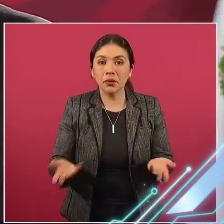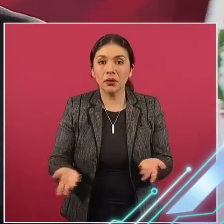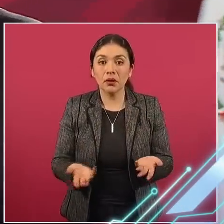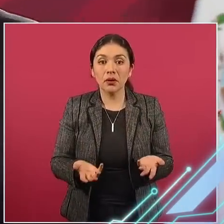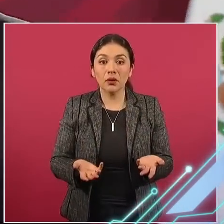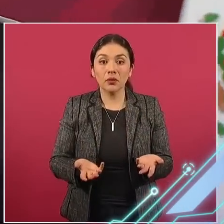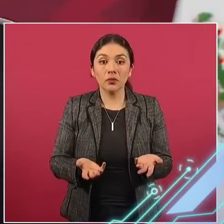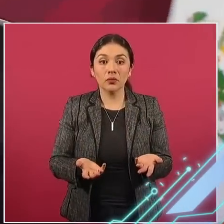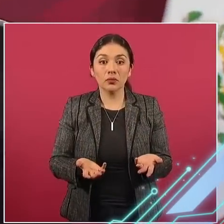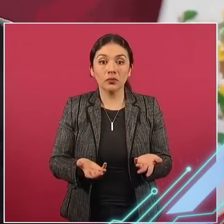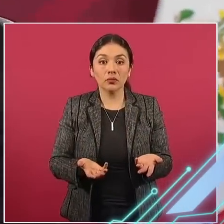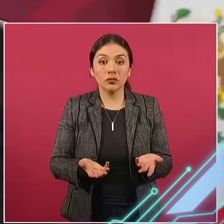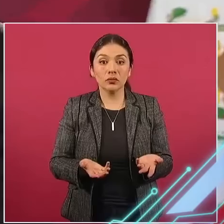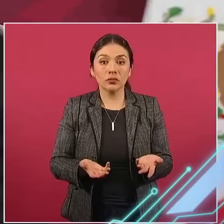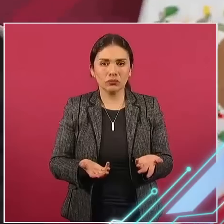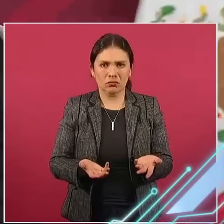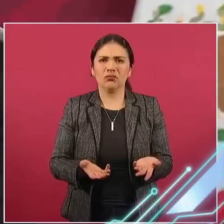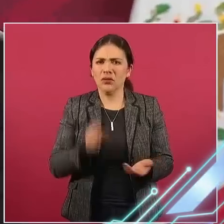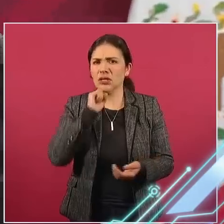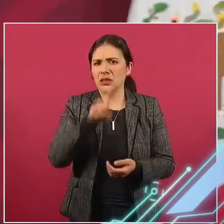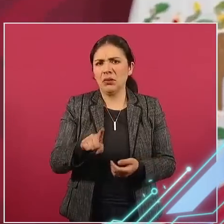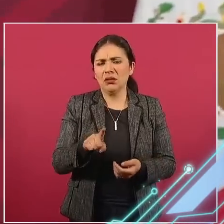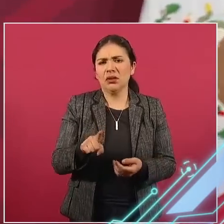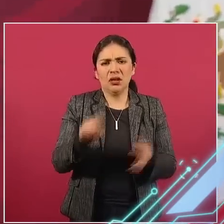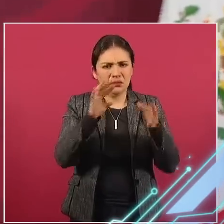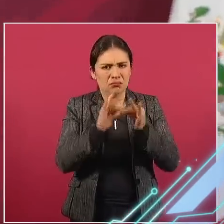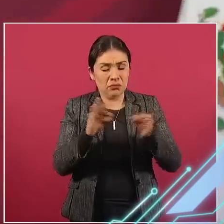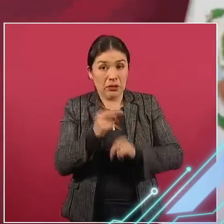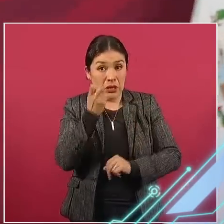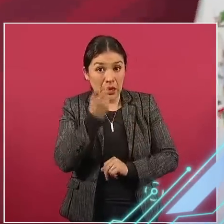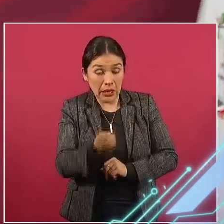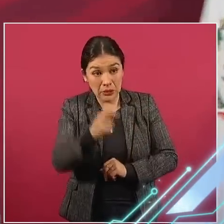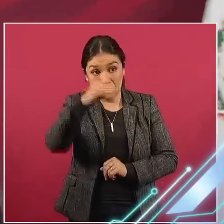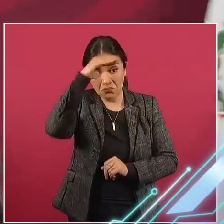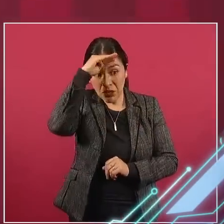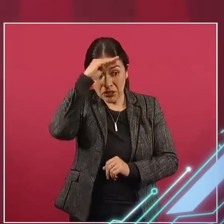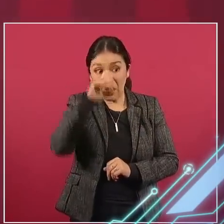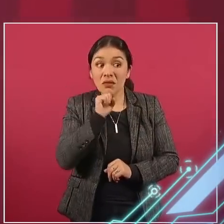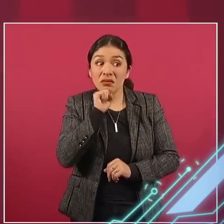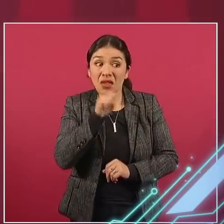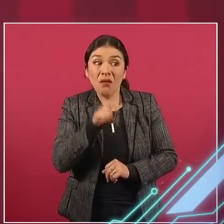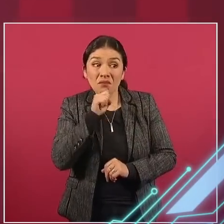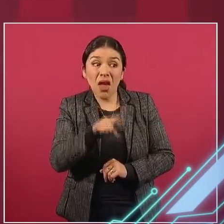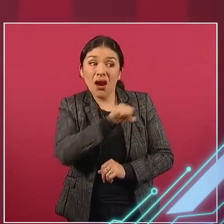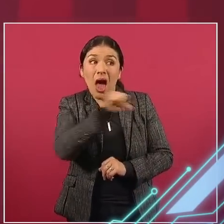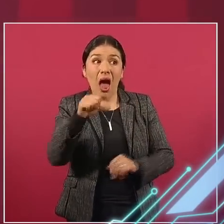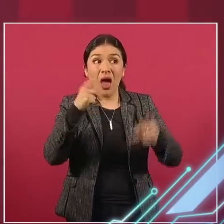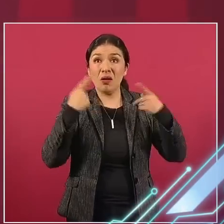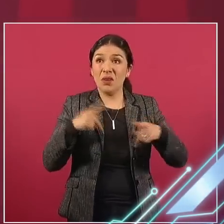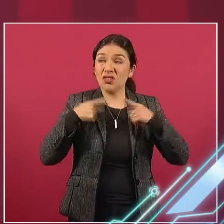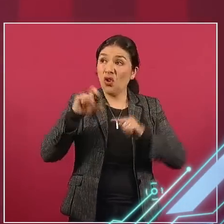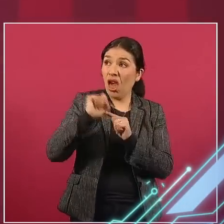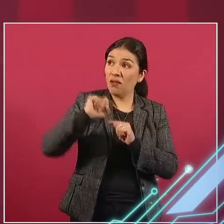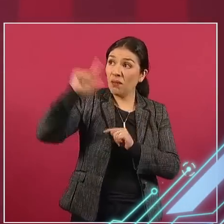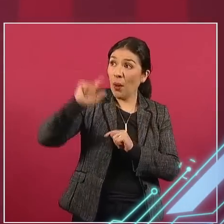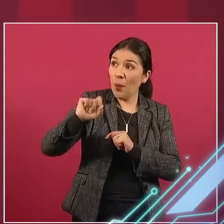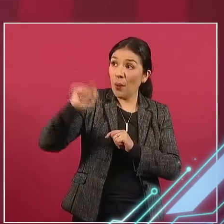Hasta dijimos, esto no incluye a personalidades